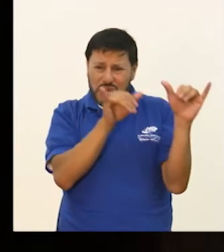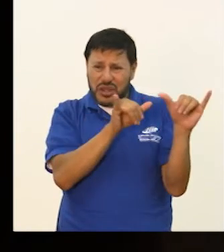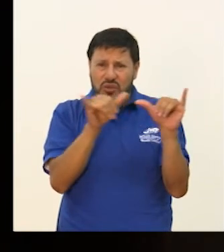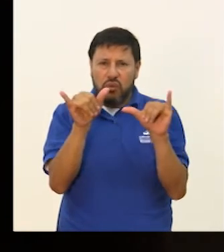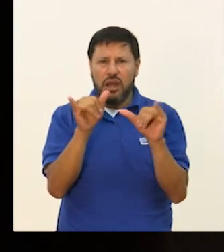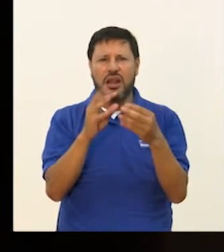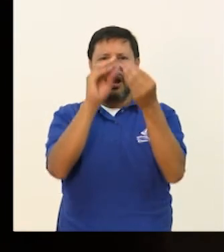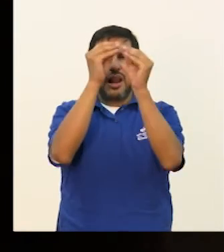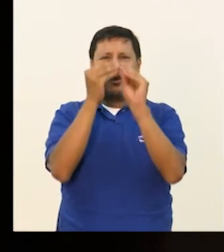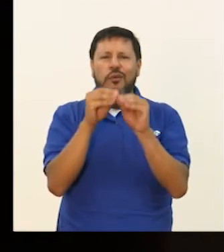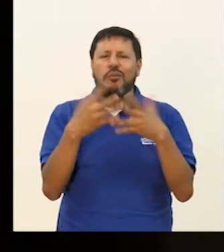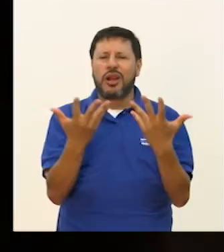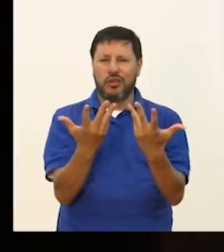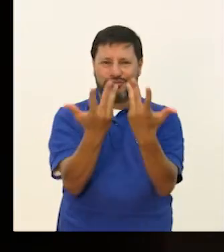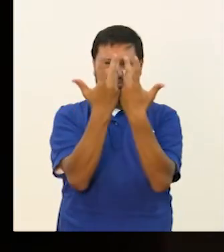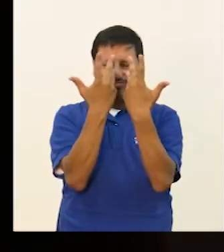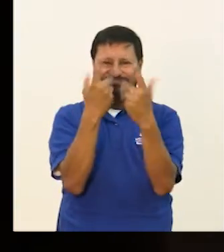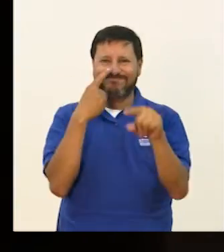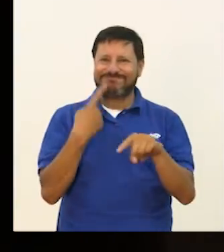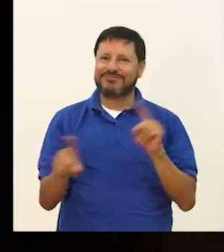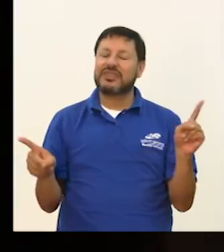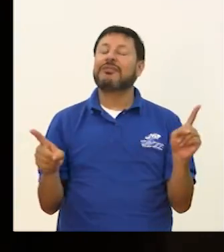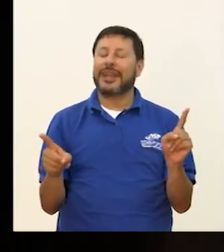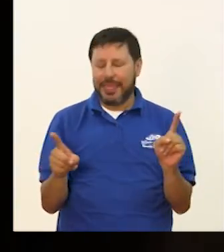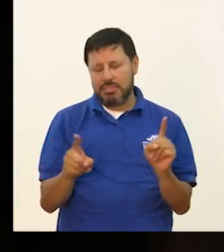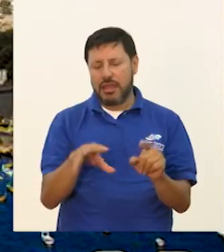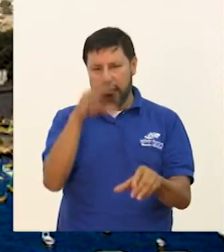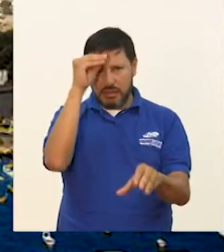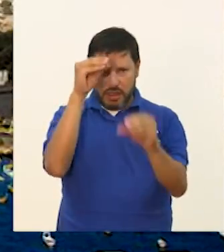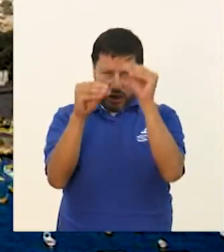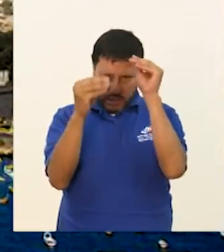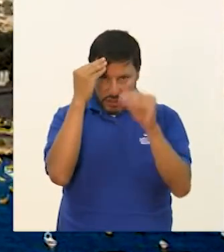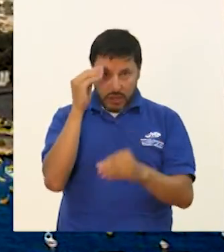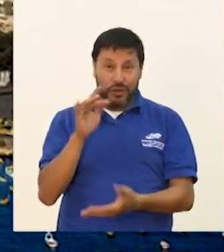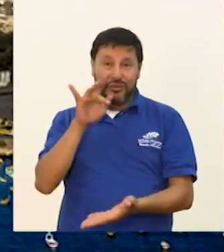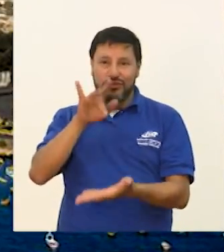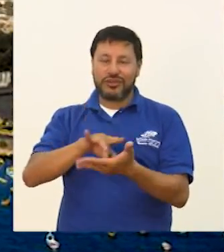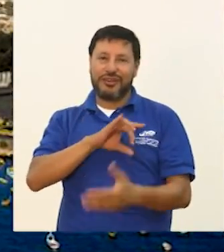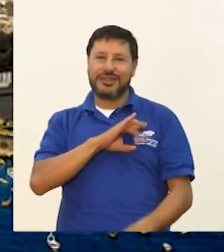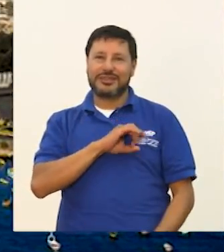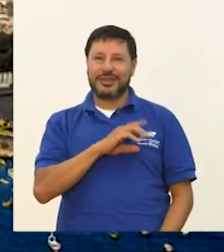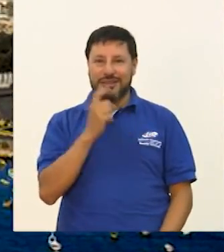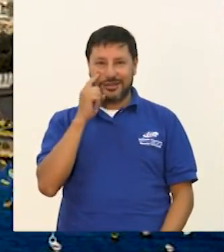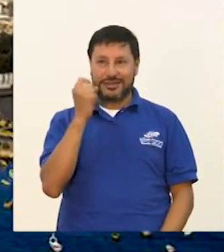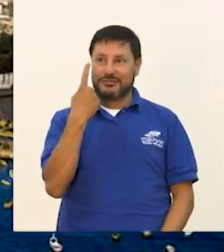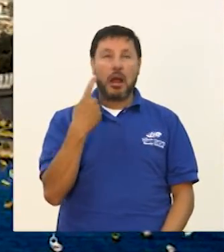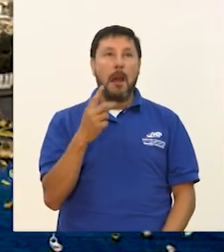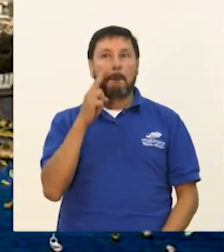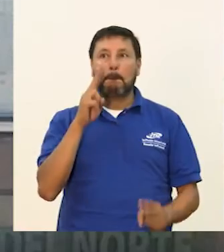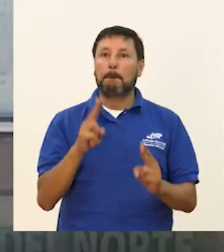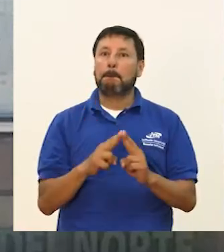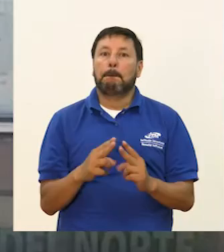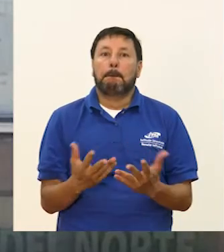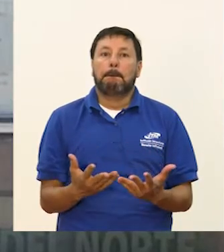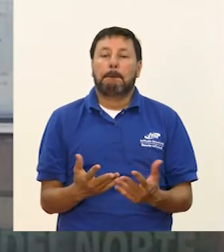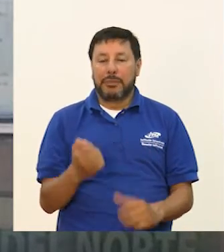las calles de la ciudad, cómo se movía el mercado, las tiendas y así ya uno poco a poco se va